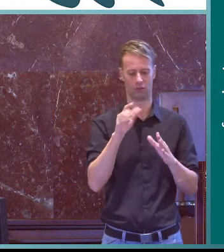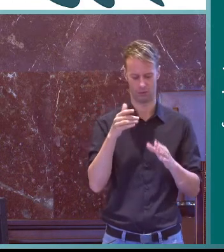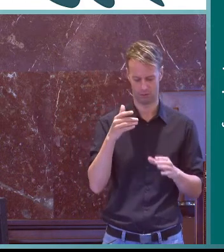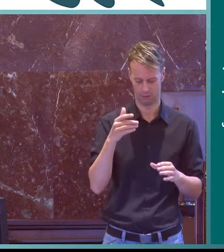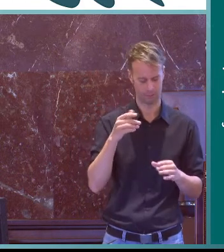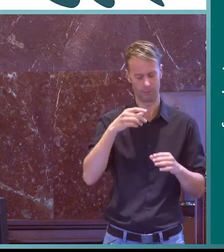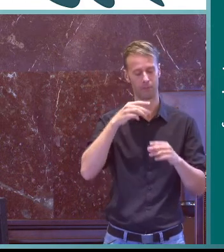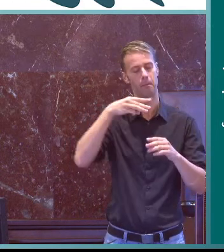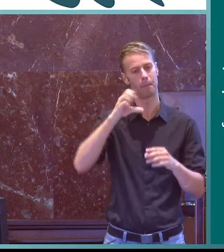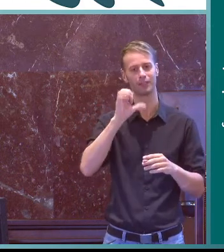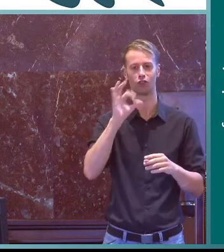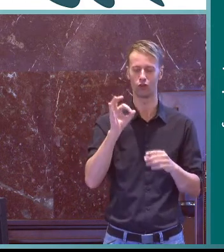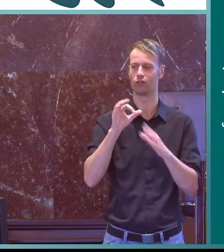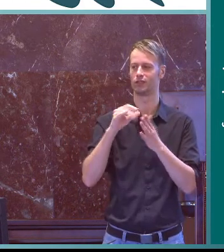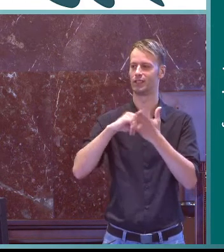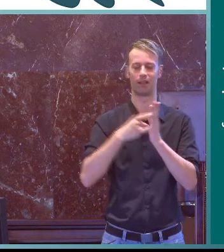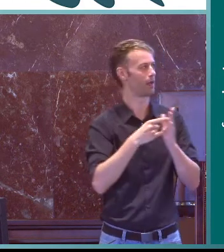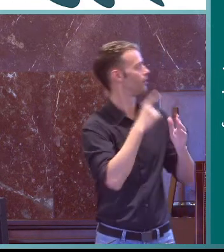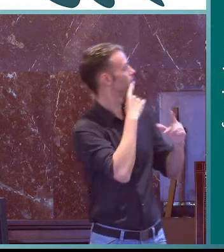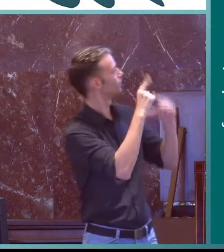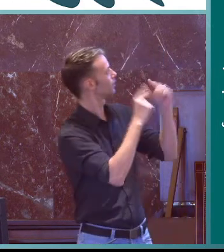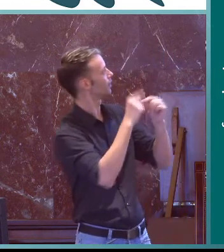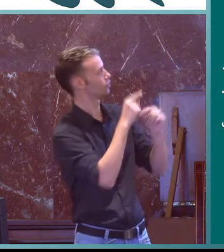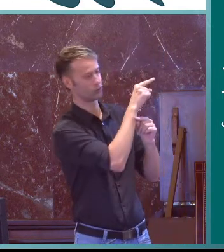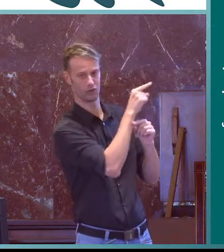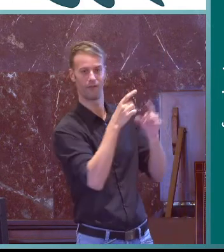eso se llama exosistema perdón mesosistema